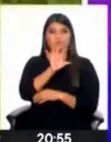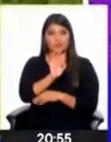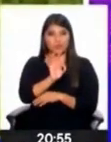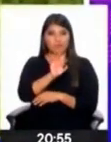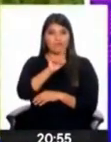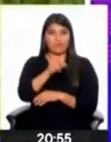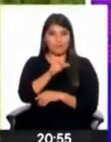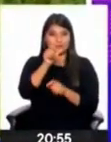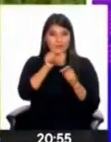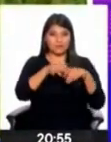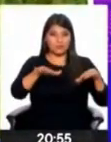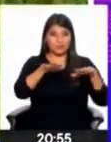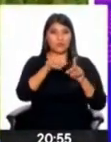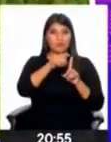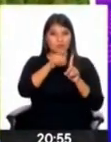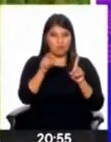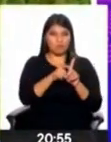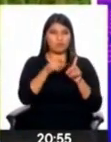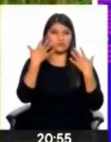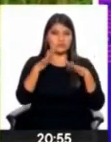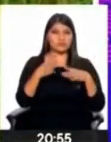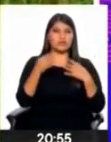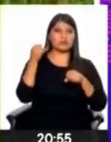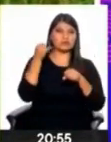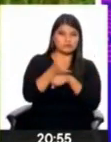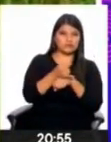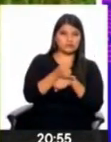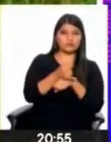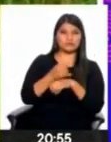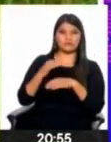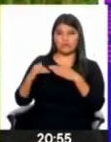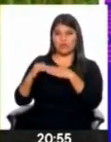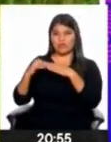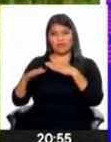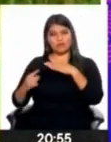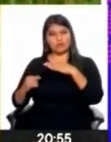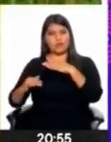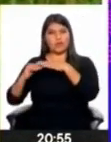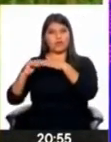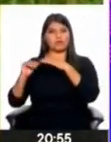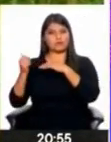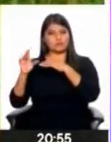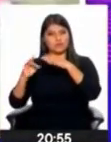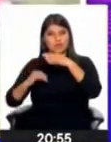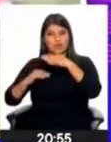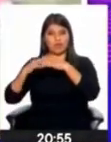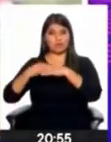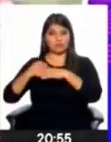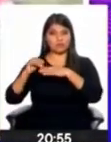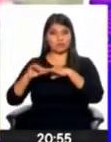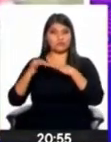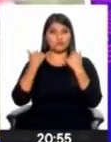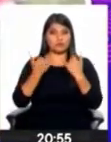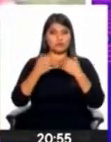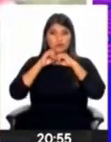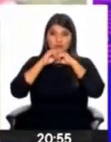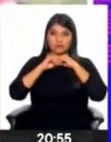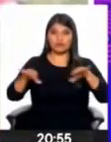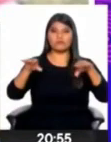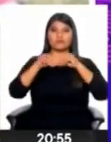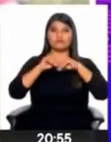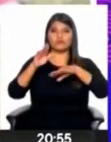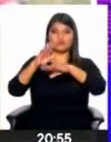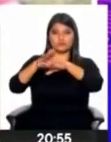Como medida a corto plazo, los especialistas recomiendan llevar a cabo una gran campaña nacional de